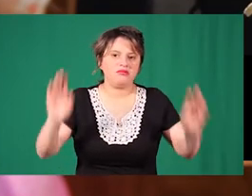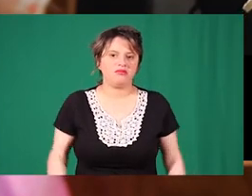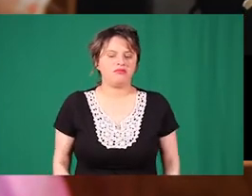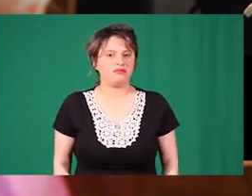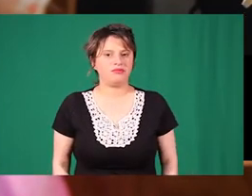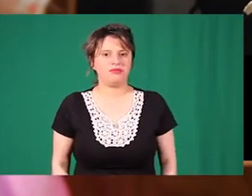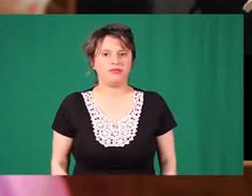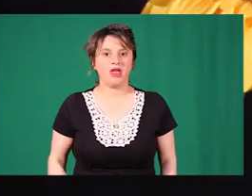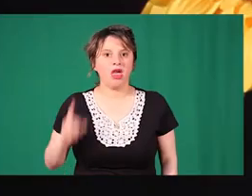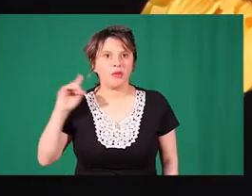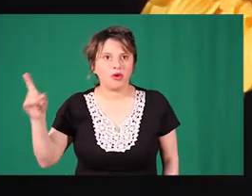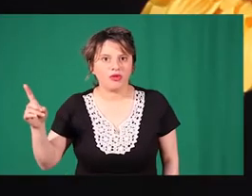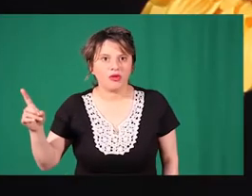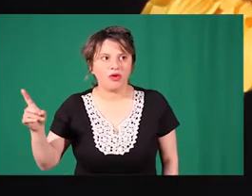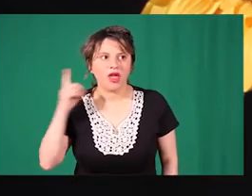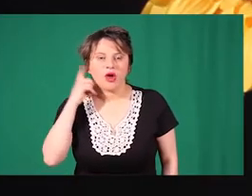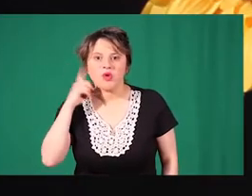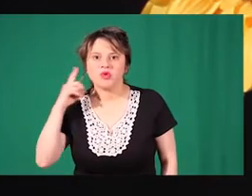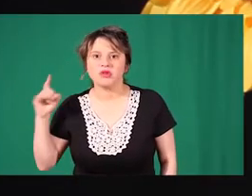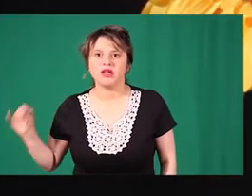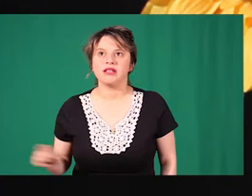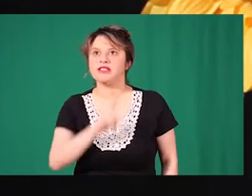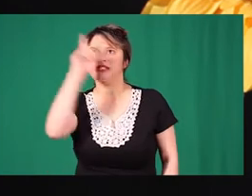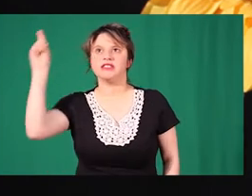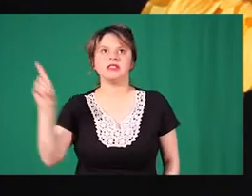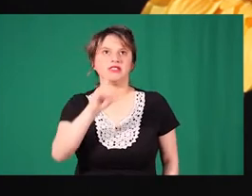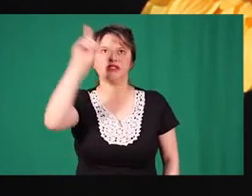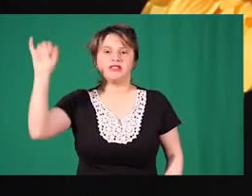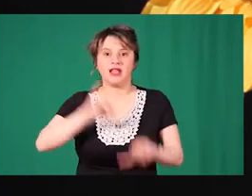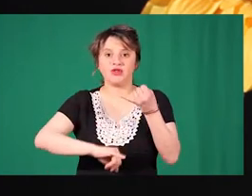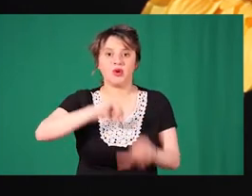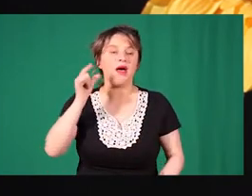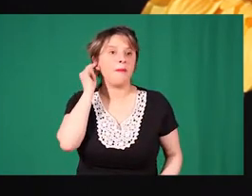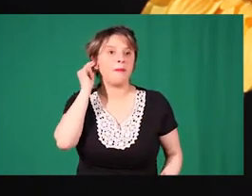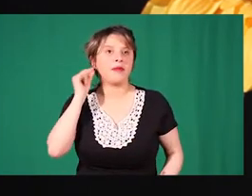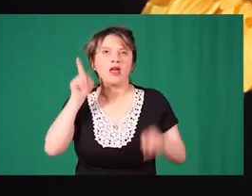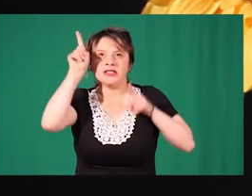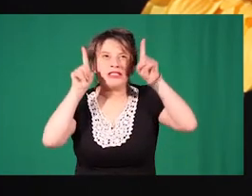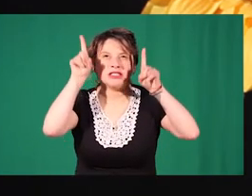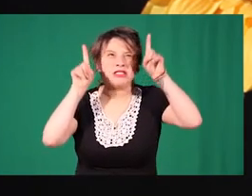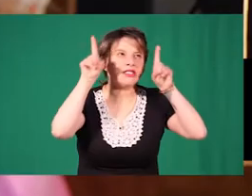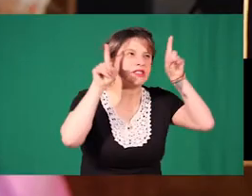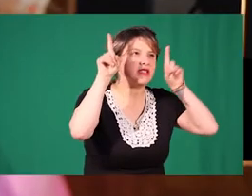Pero de pronto, la abejita siente a una de sus amigas comunicándose por las antenitas